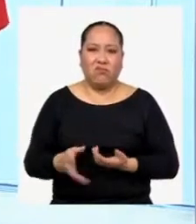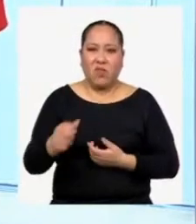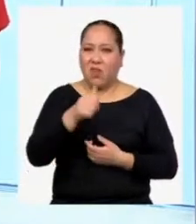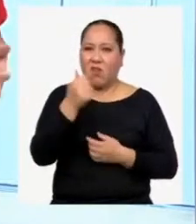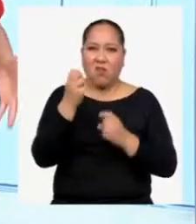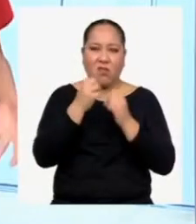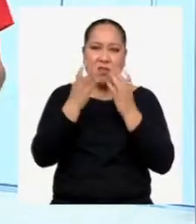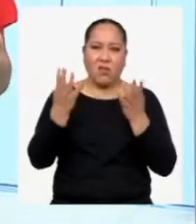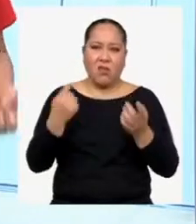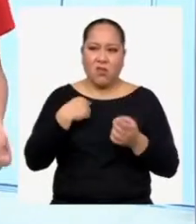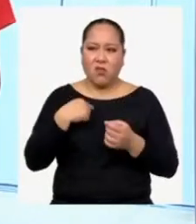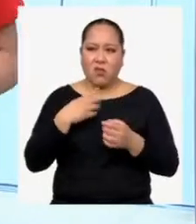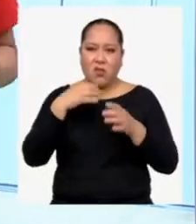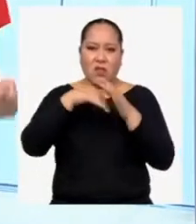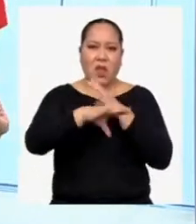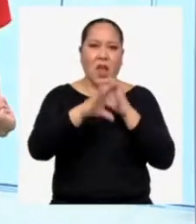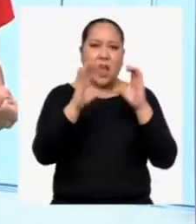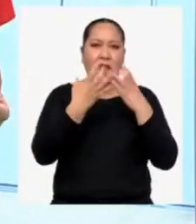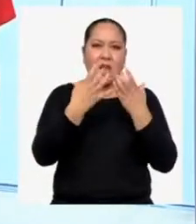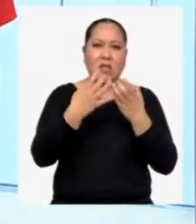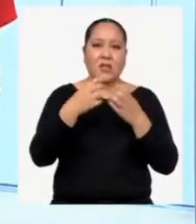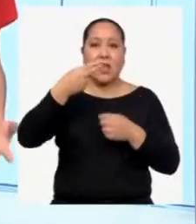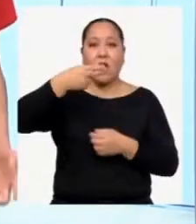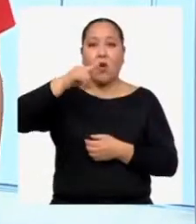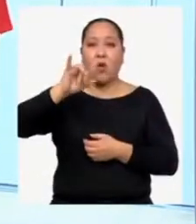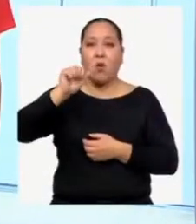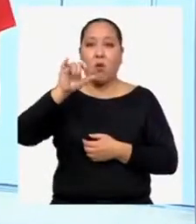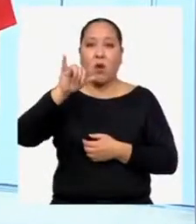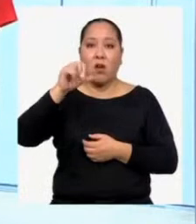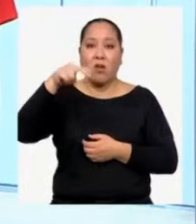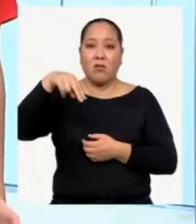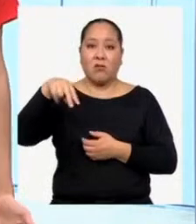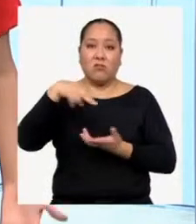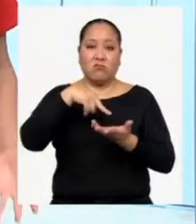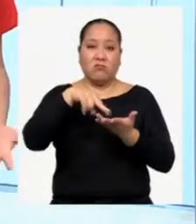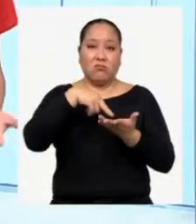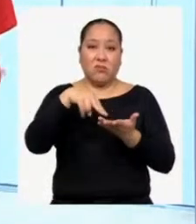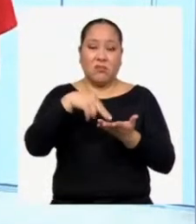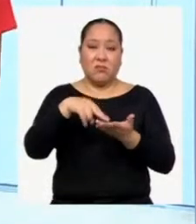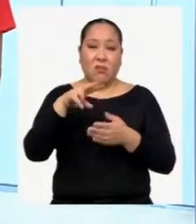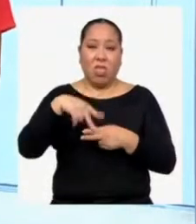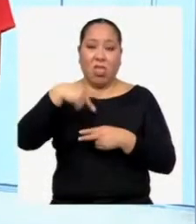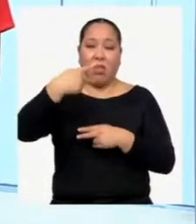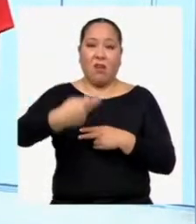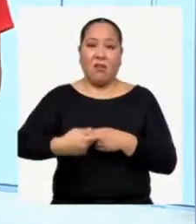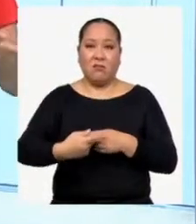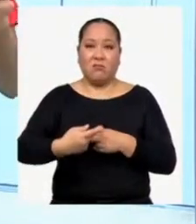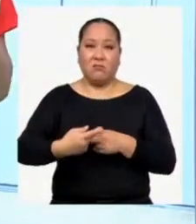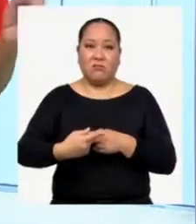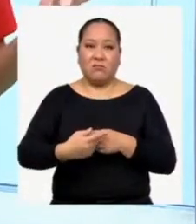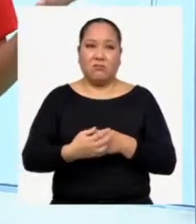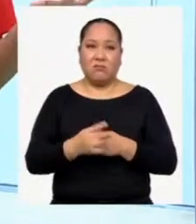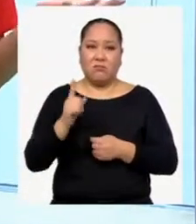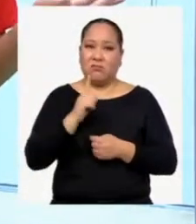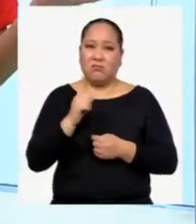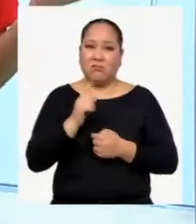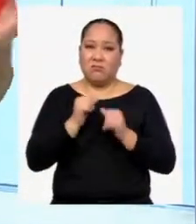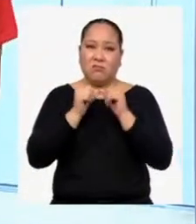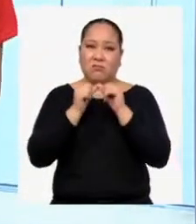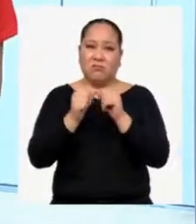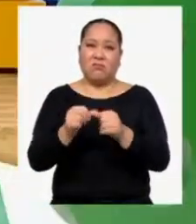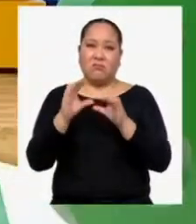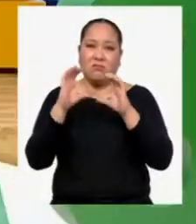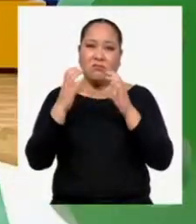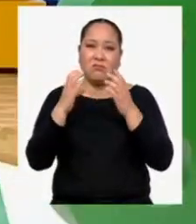día yo estaba en una clase de guayno bailando y me caí. Así que creo que por el momento voy a dejar mis clases de